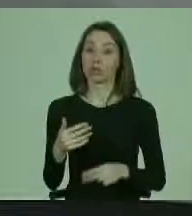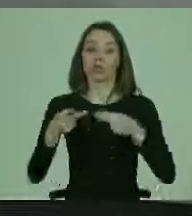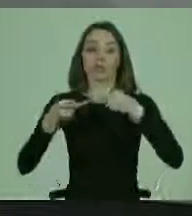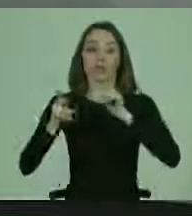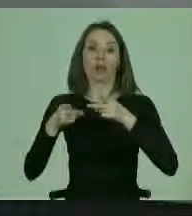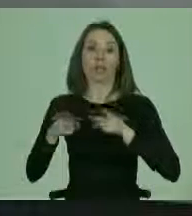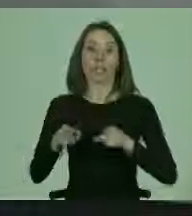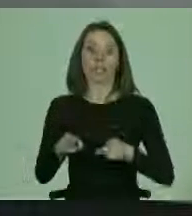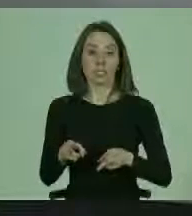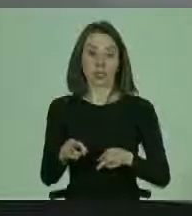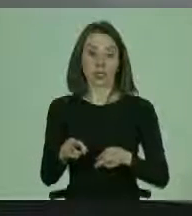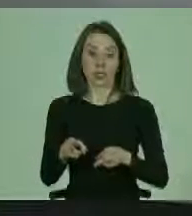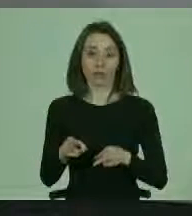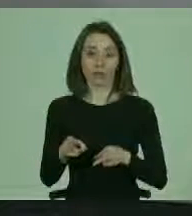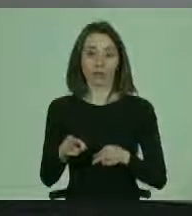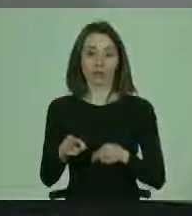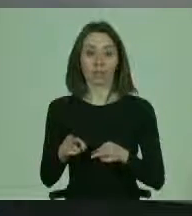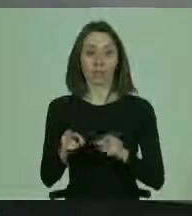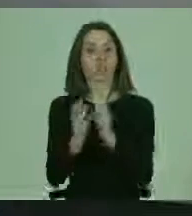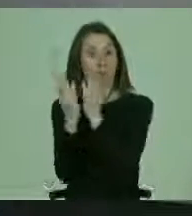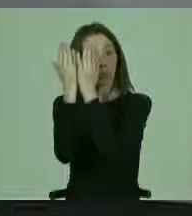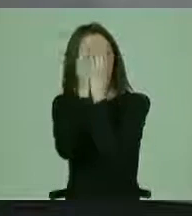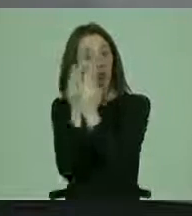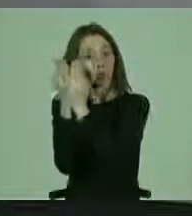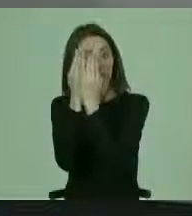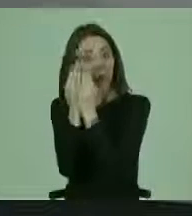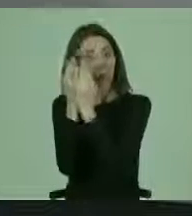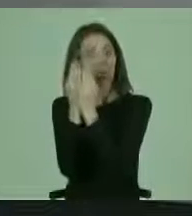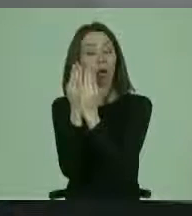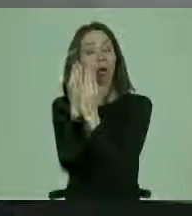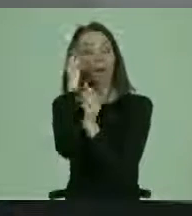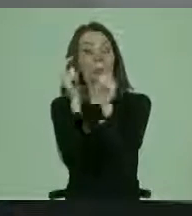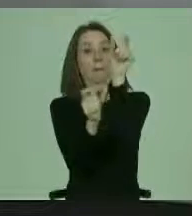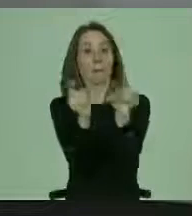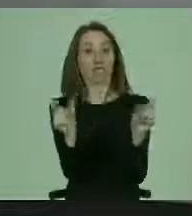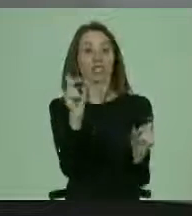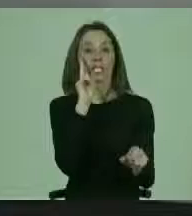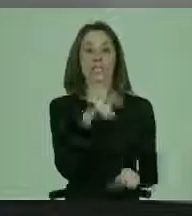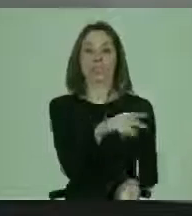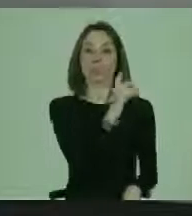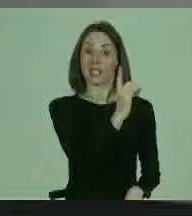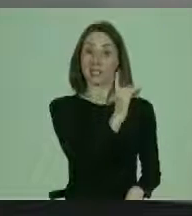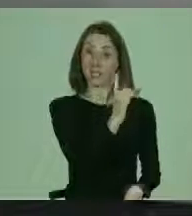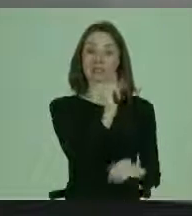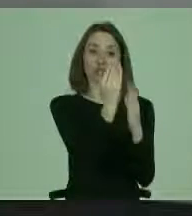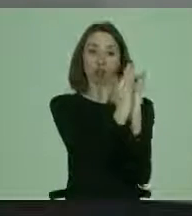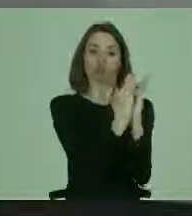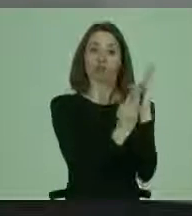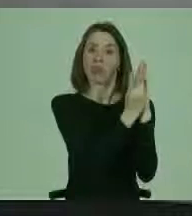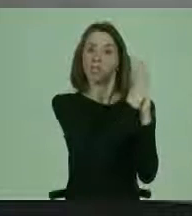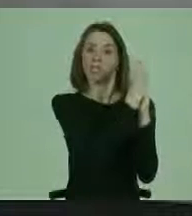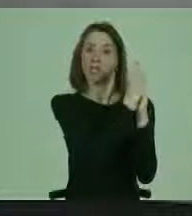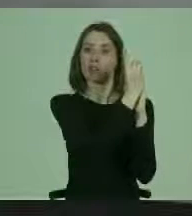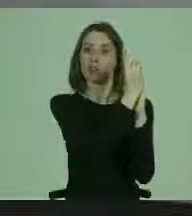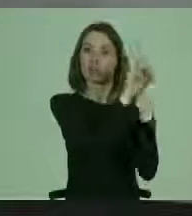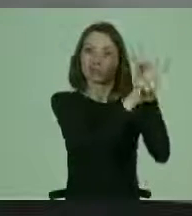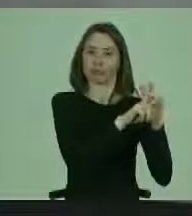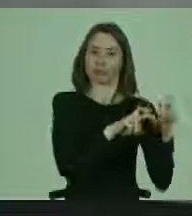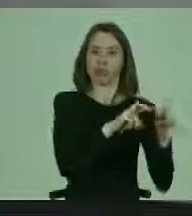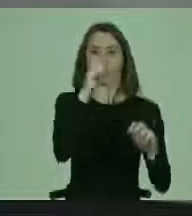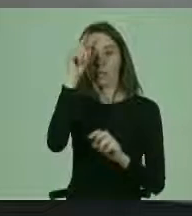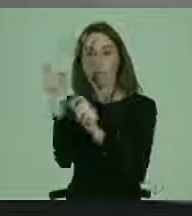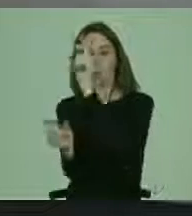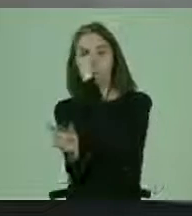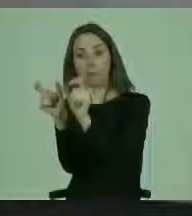derechos y que está muy estudiada tratándose de personas sin discapacidad, pero no existe ninguna razón por la cual las